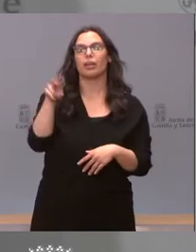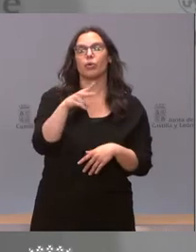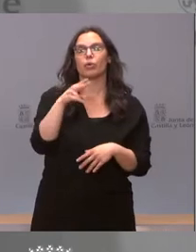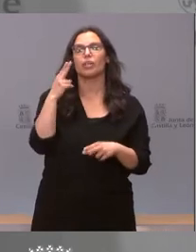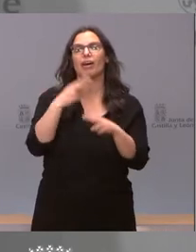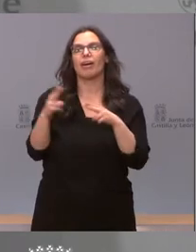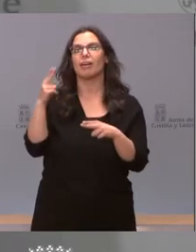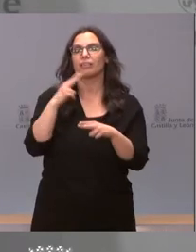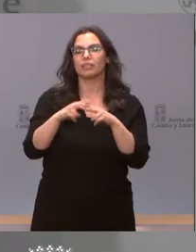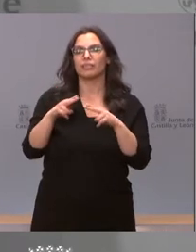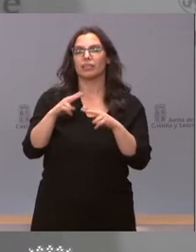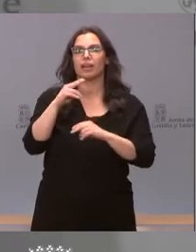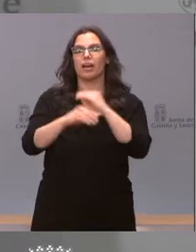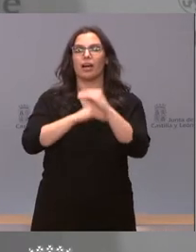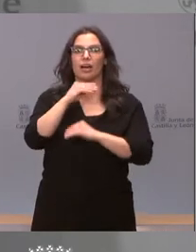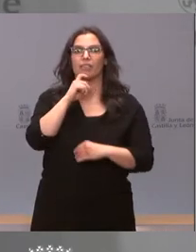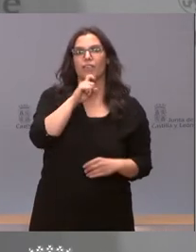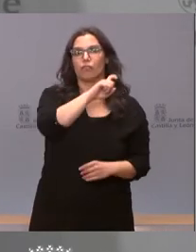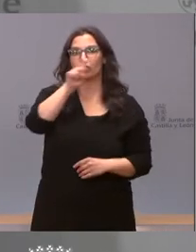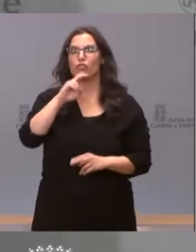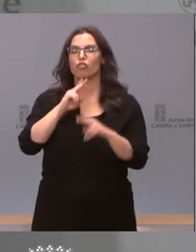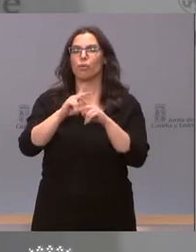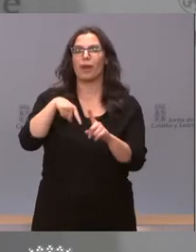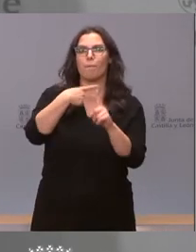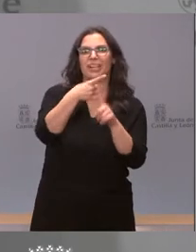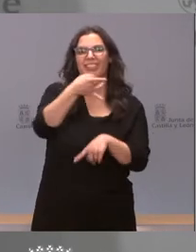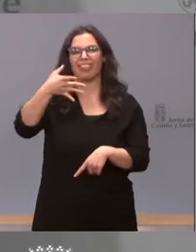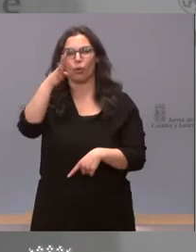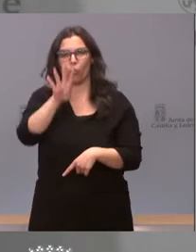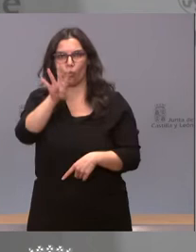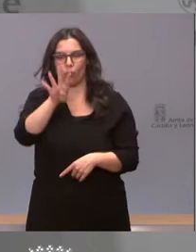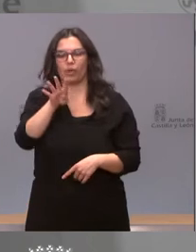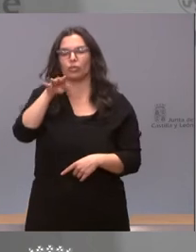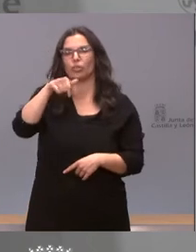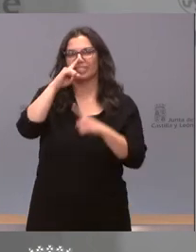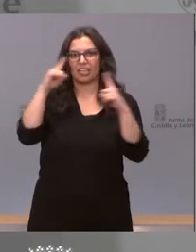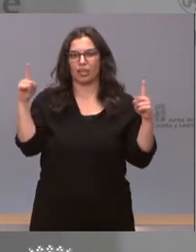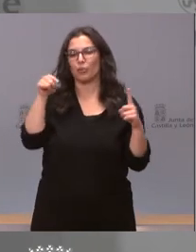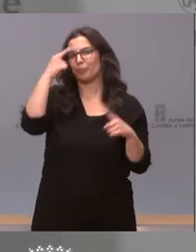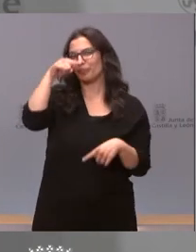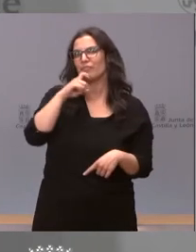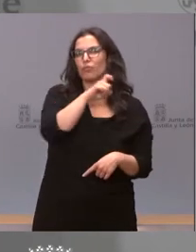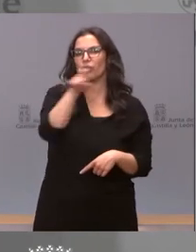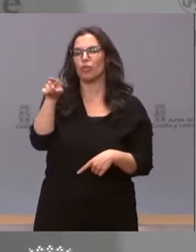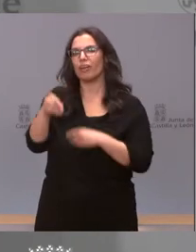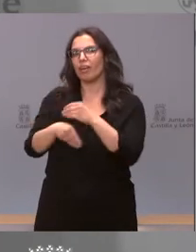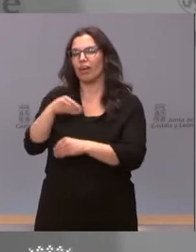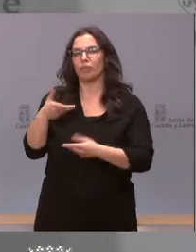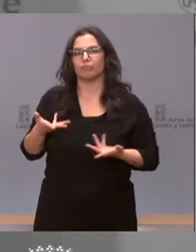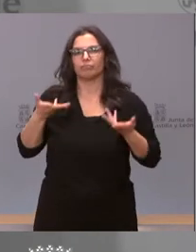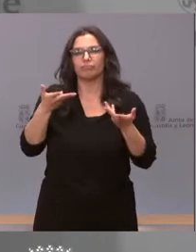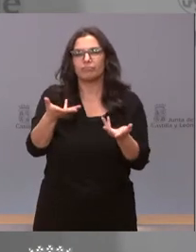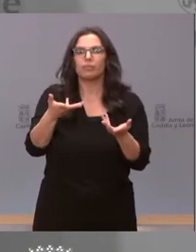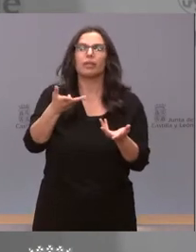que la Fundación Más 34 desarrolla durante este año. Saben ustedes que esta fundación está dedicada a asistir a